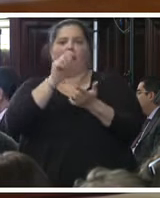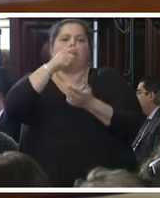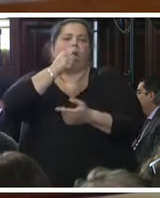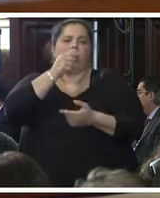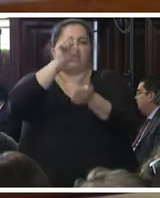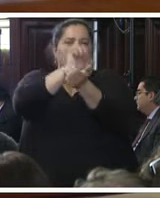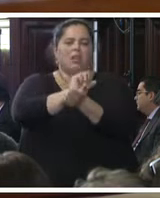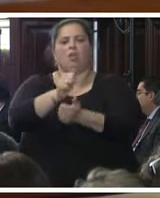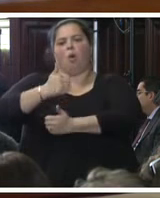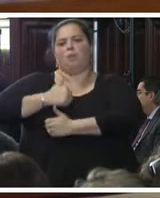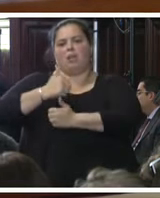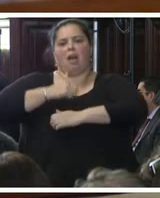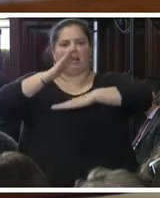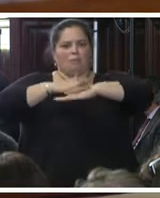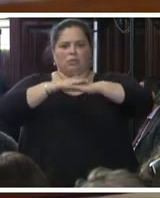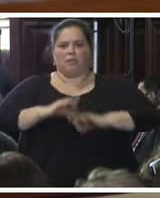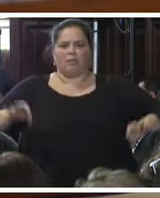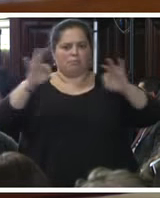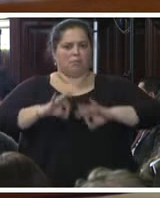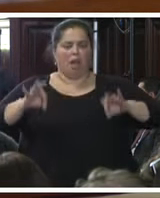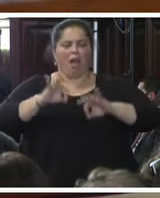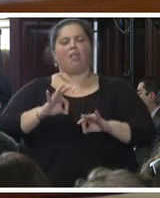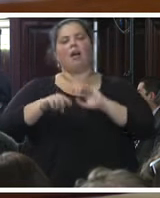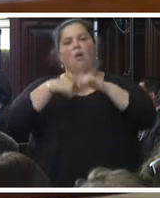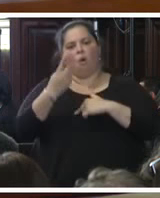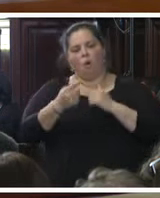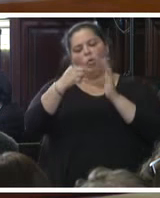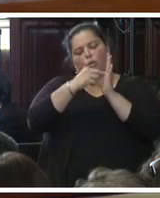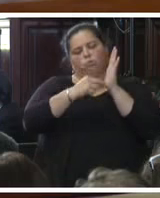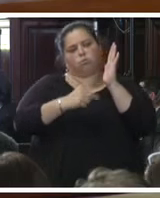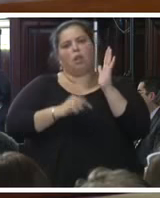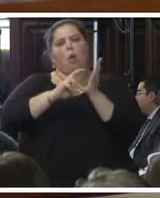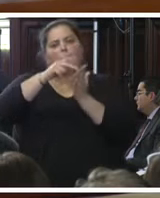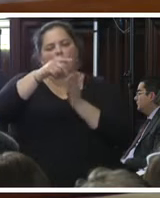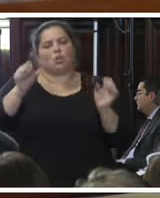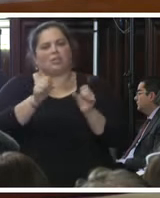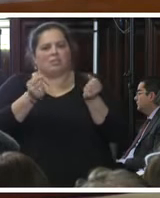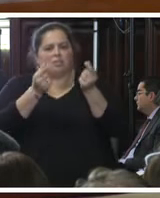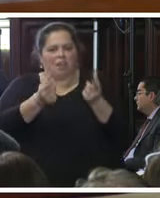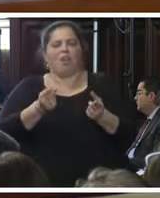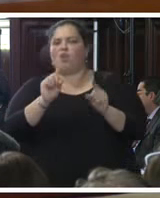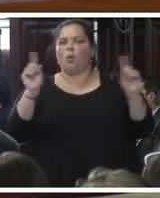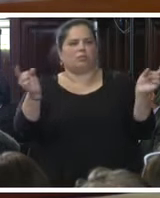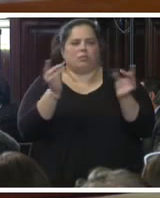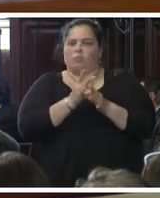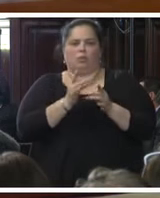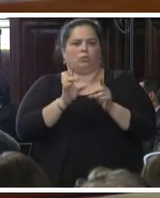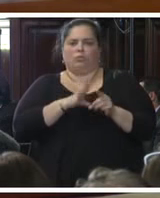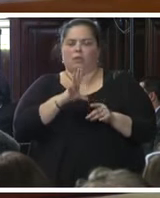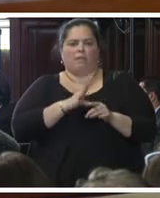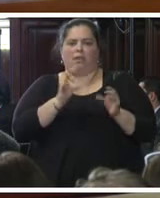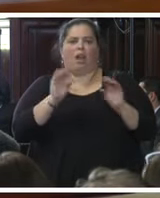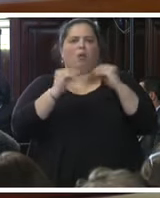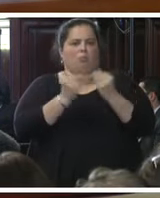responsabilizado. En cuanto a las otras líneas por agotar, los pasos que se han dado son notoriamente incompletos. Por ejemplo, se confirmó que la